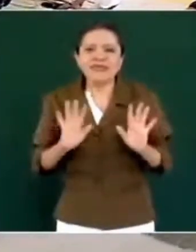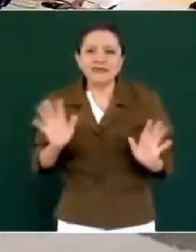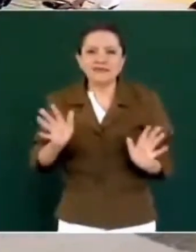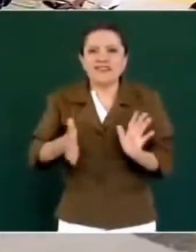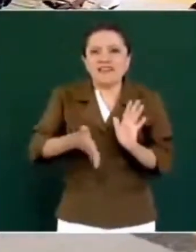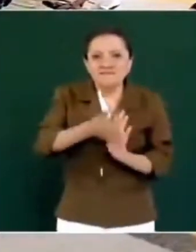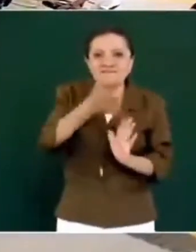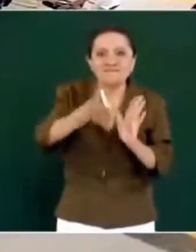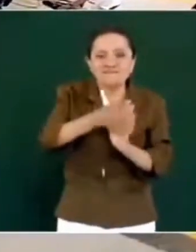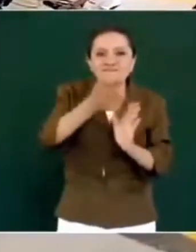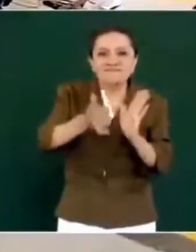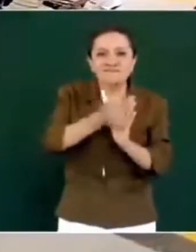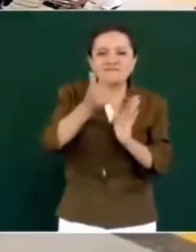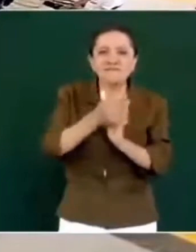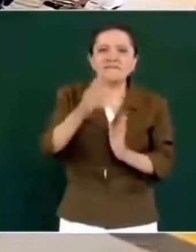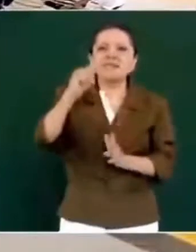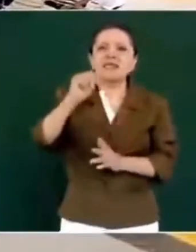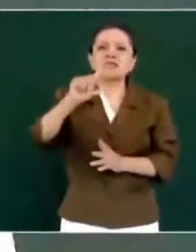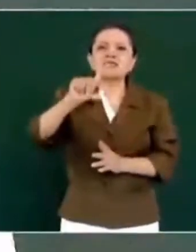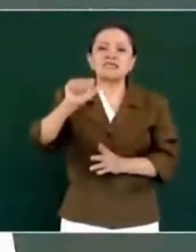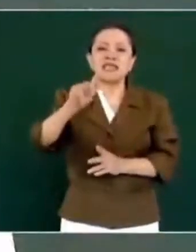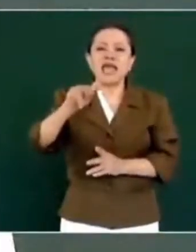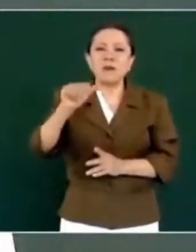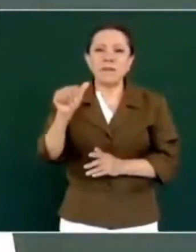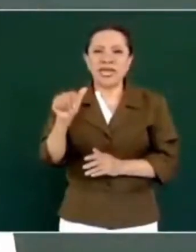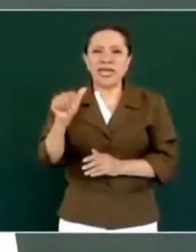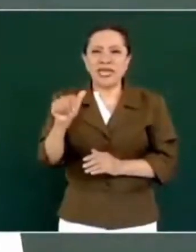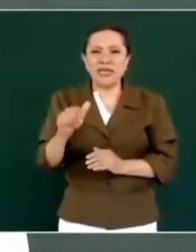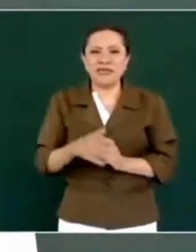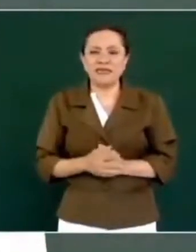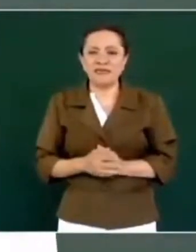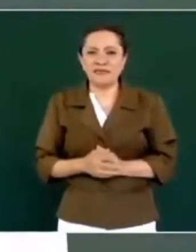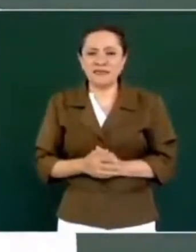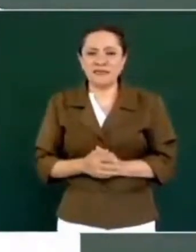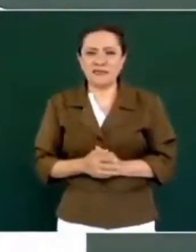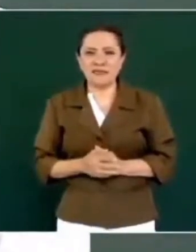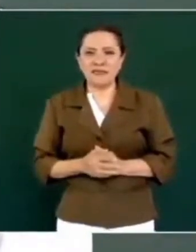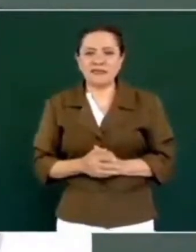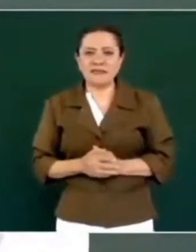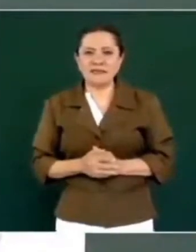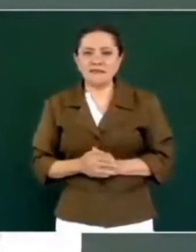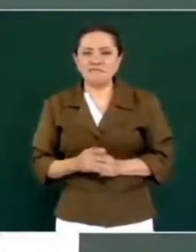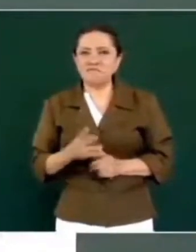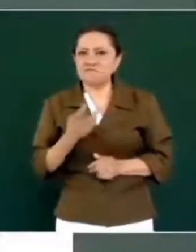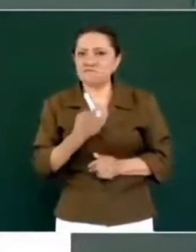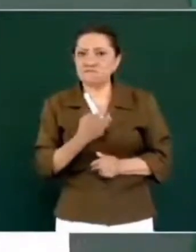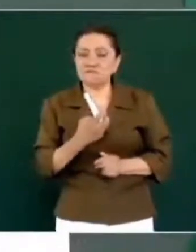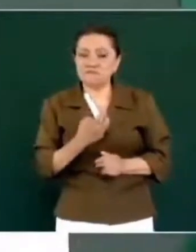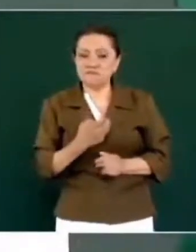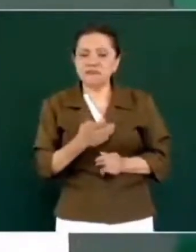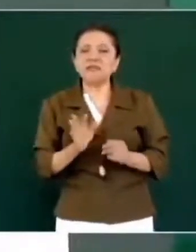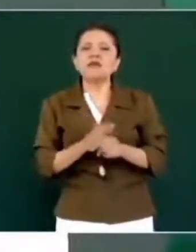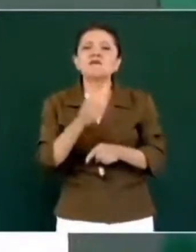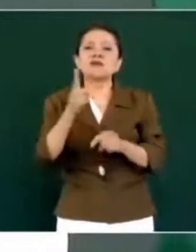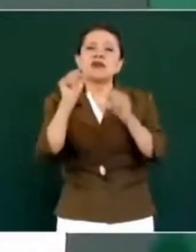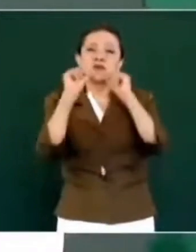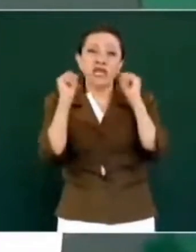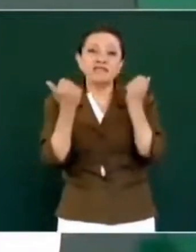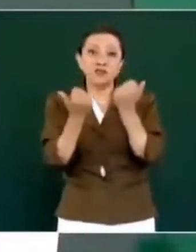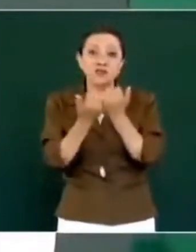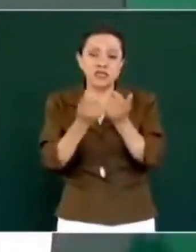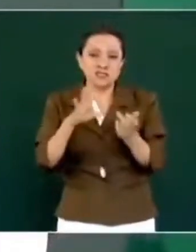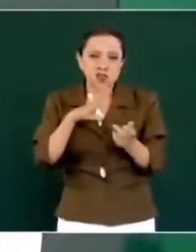haciendo en Tlapa, en una asociación que tenemos